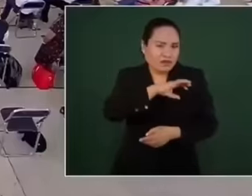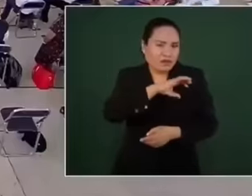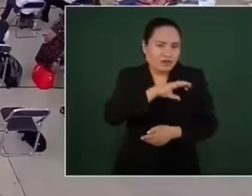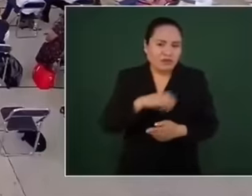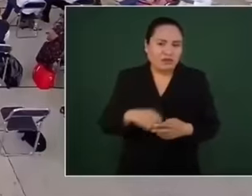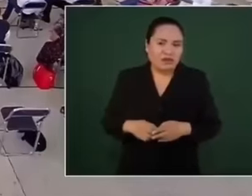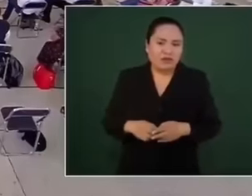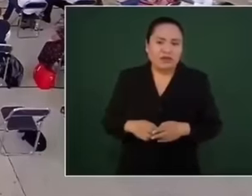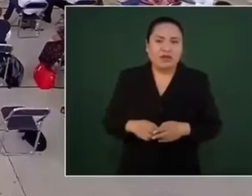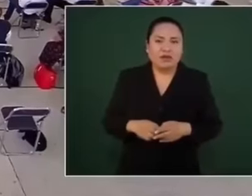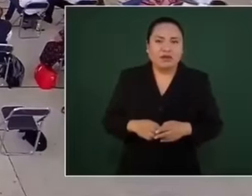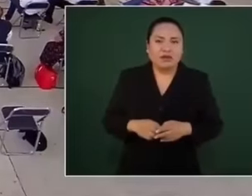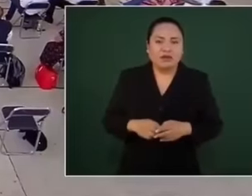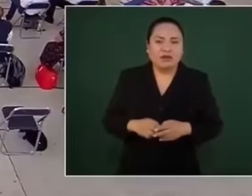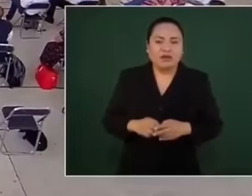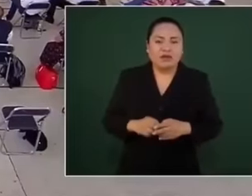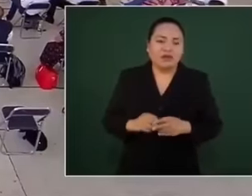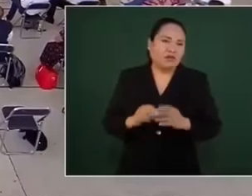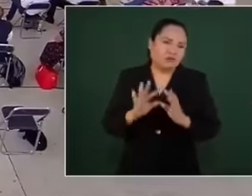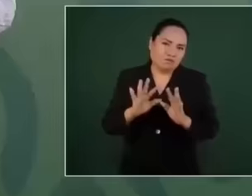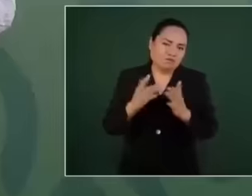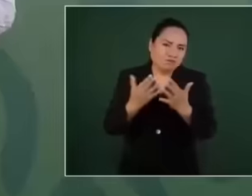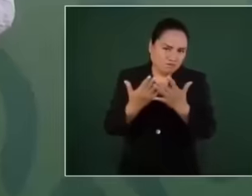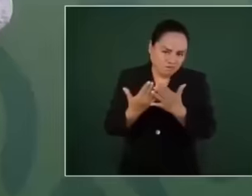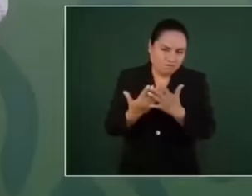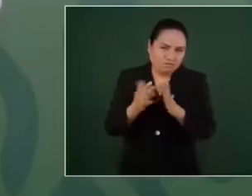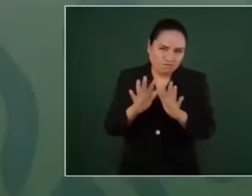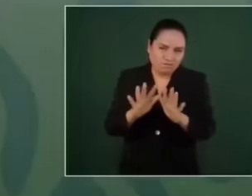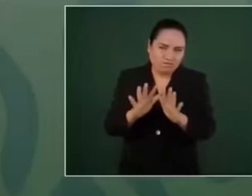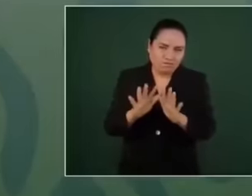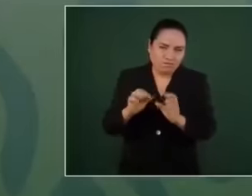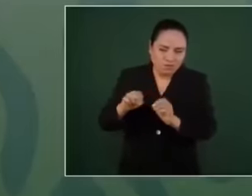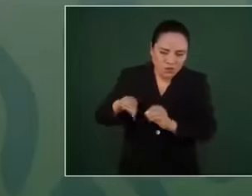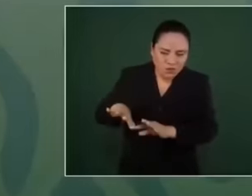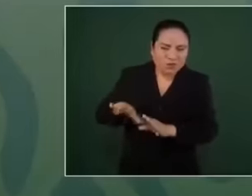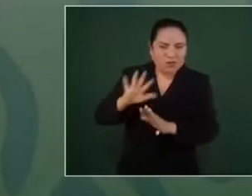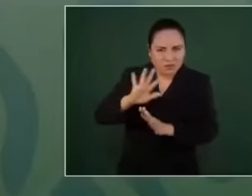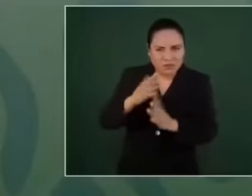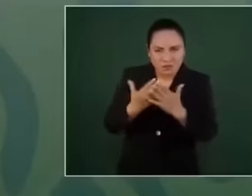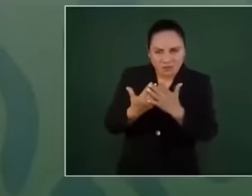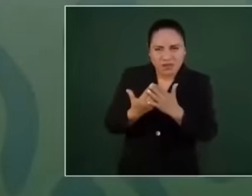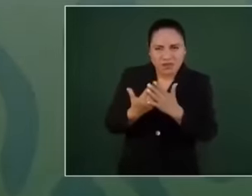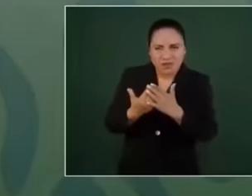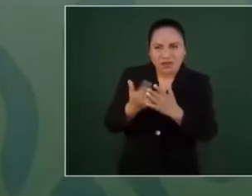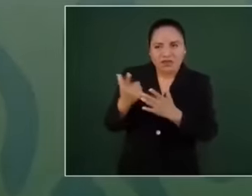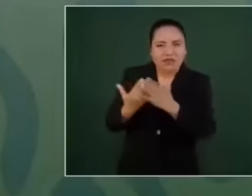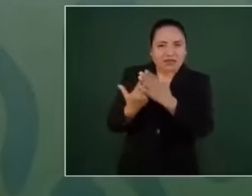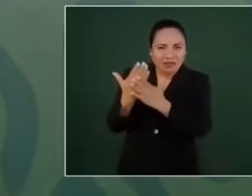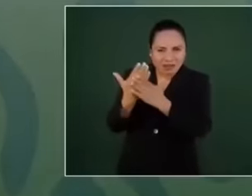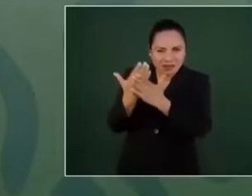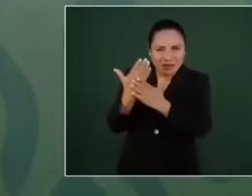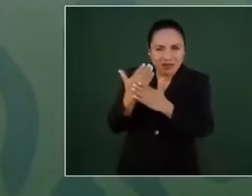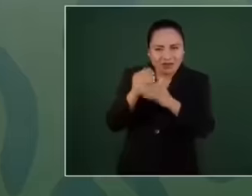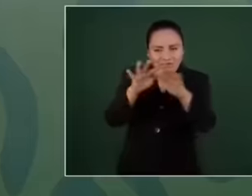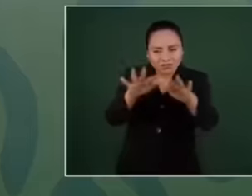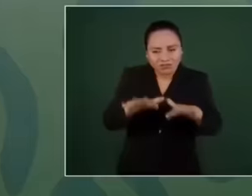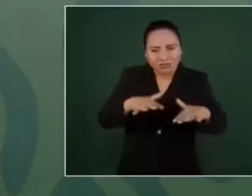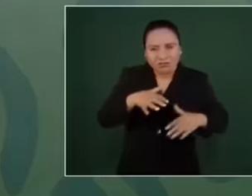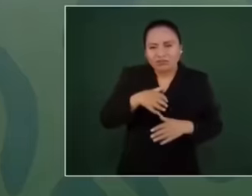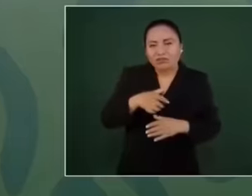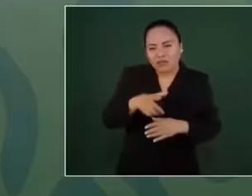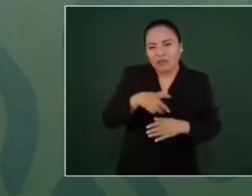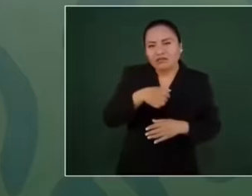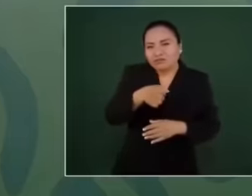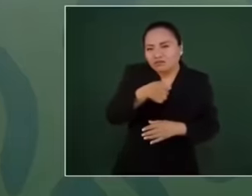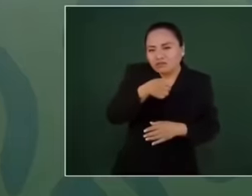trimestre se aumentó 50 mil pesos, porque decía que era una carga, era una chinga, decía Peña